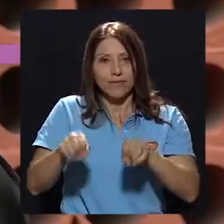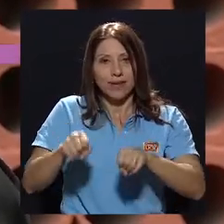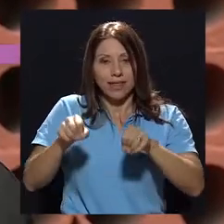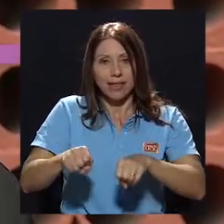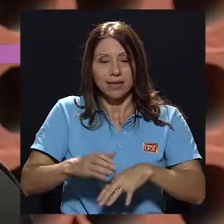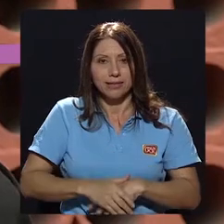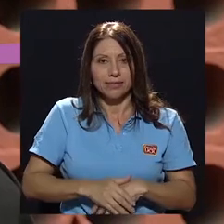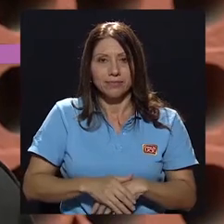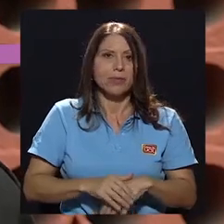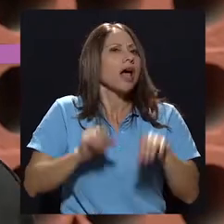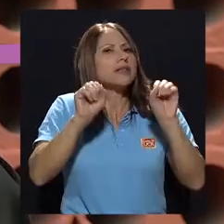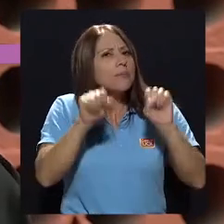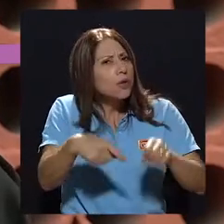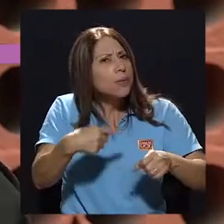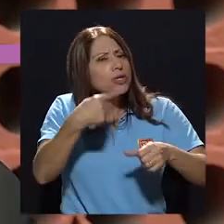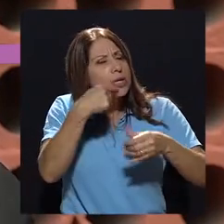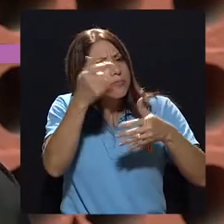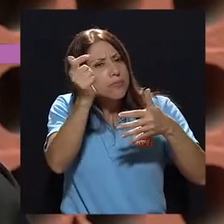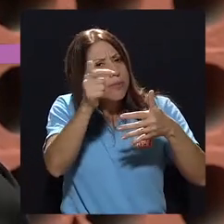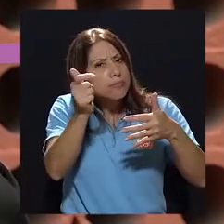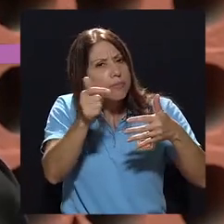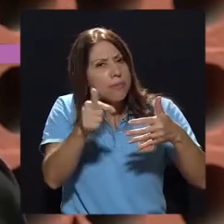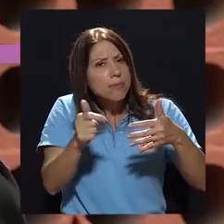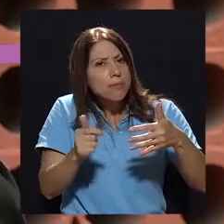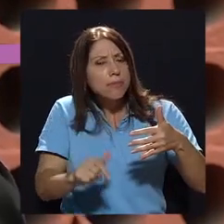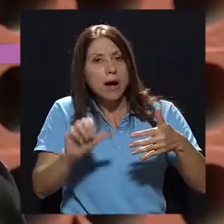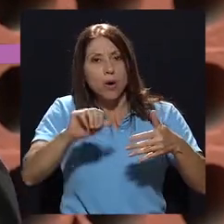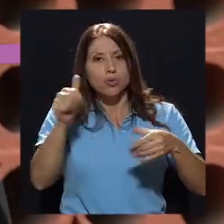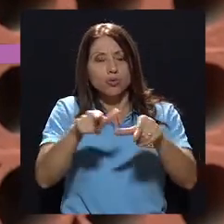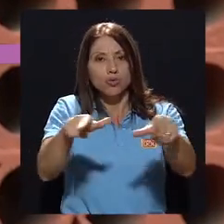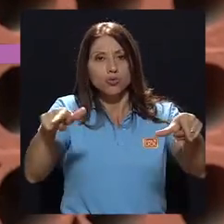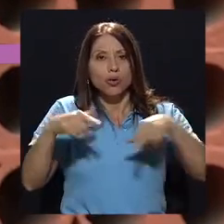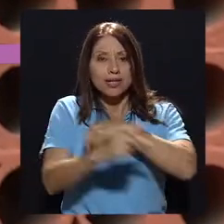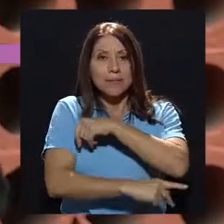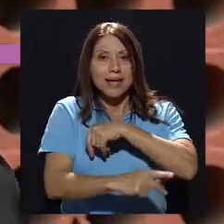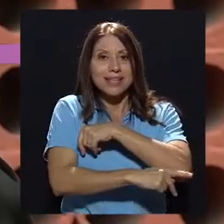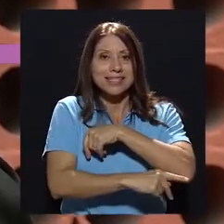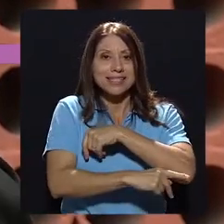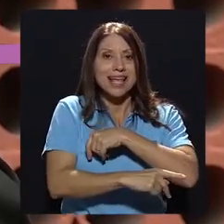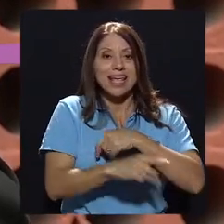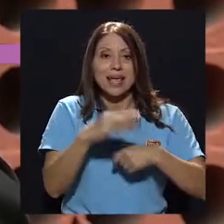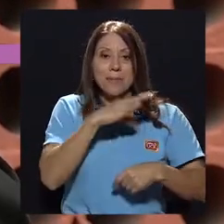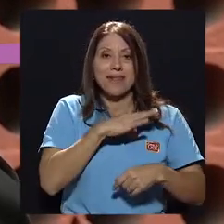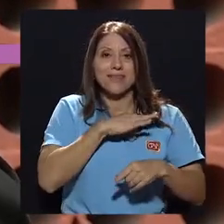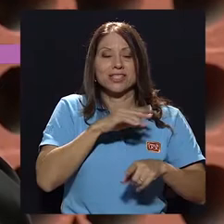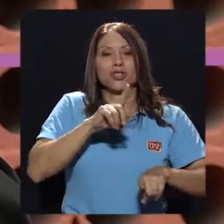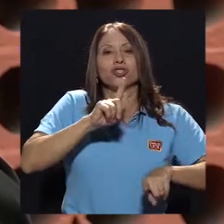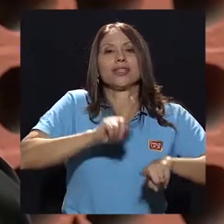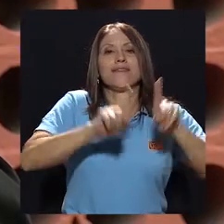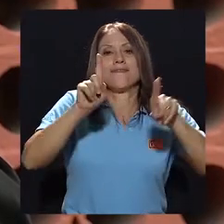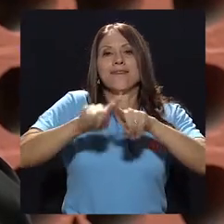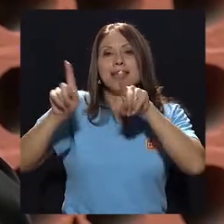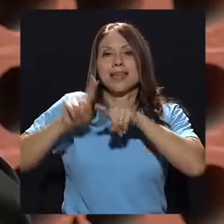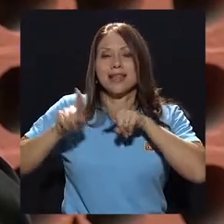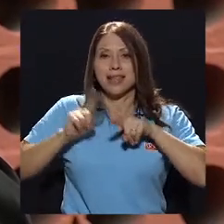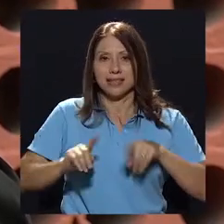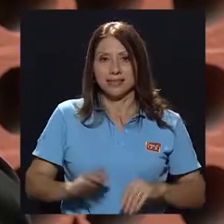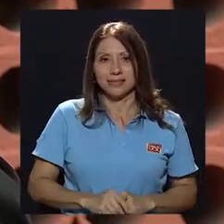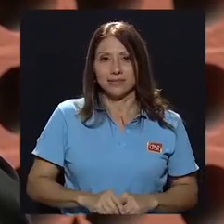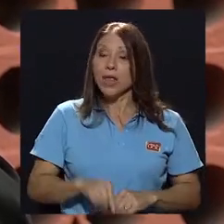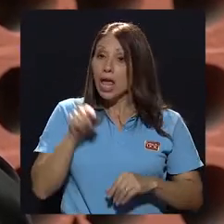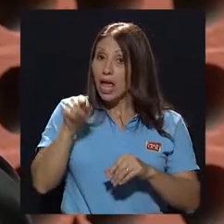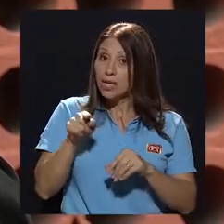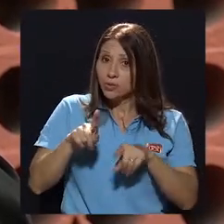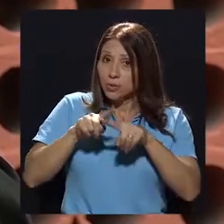Y así podríamos enumerar otras zonas del país que no tienen los mismos beneficios que tienen otros. O sea, como que ha crecido según las características